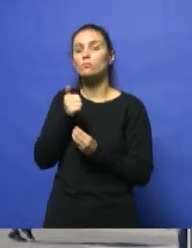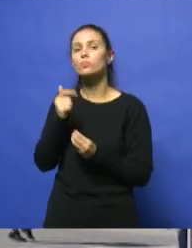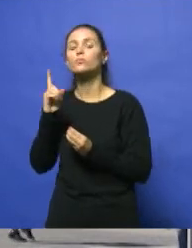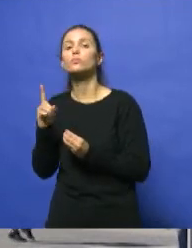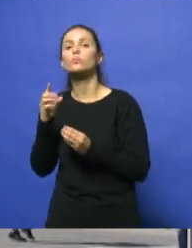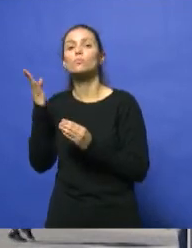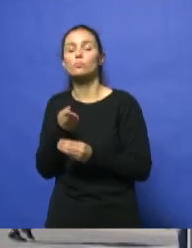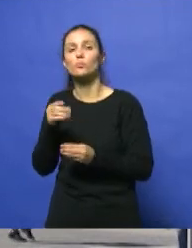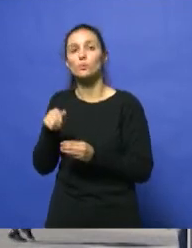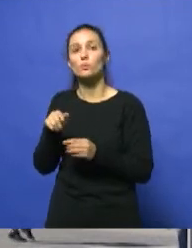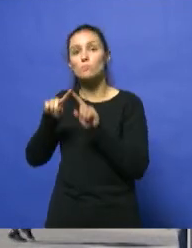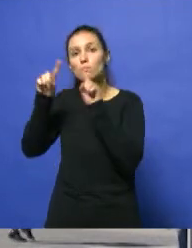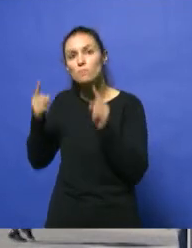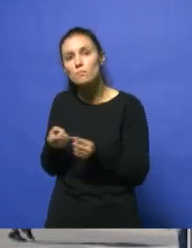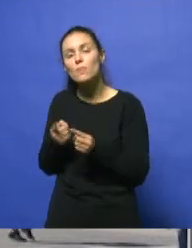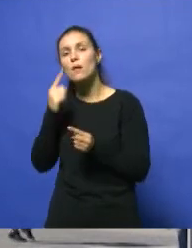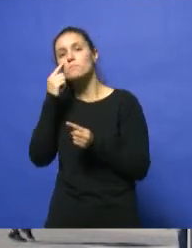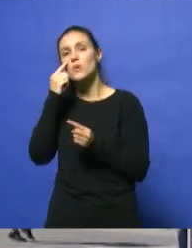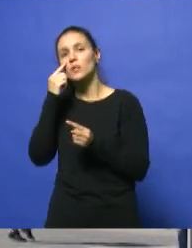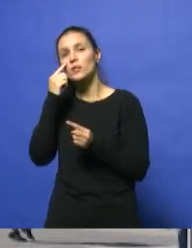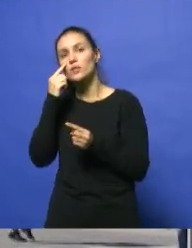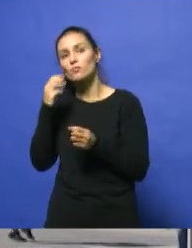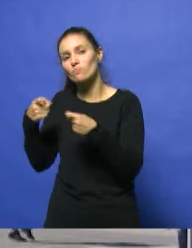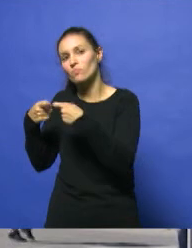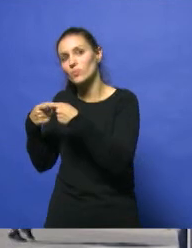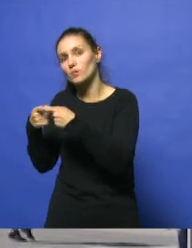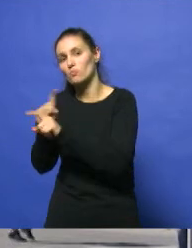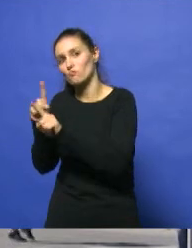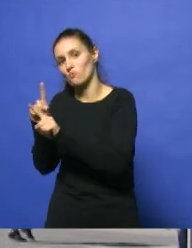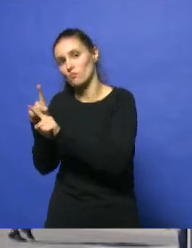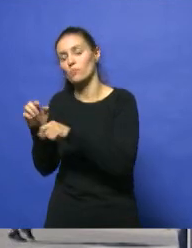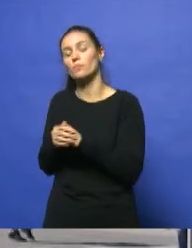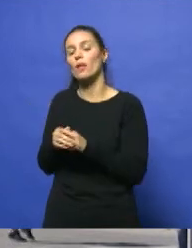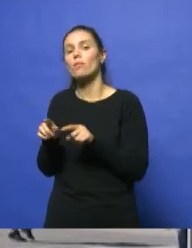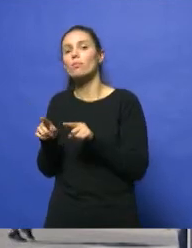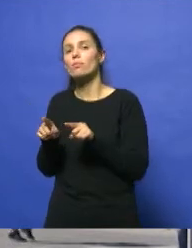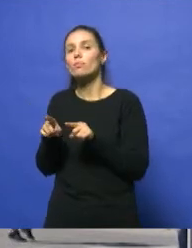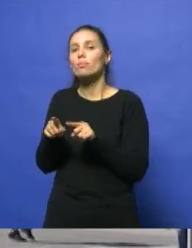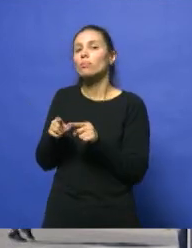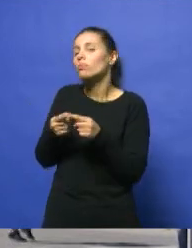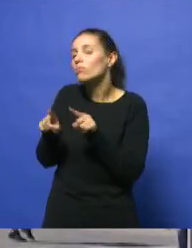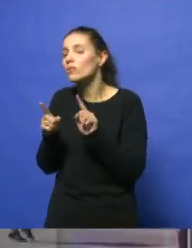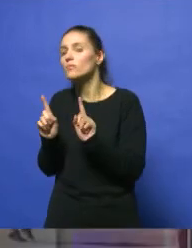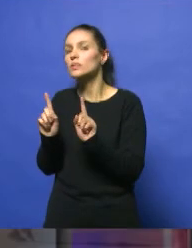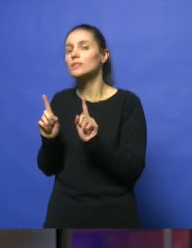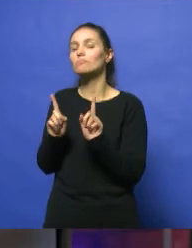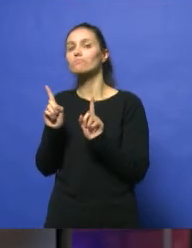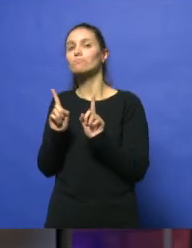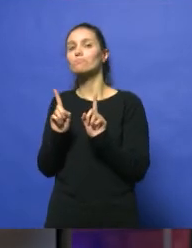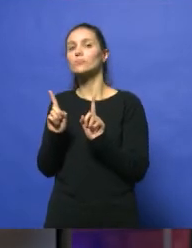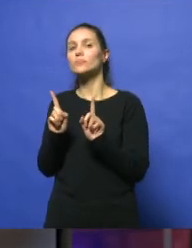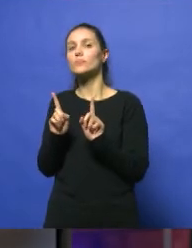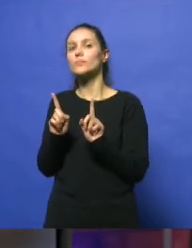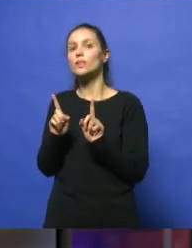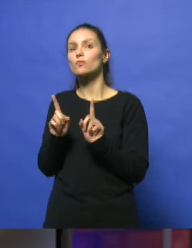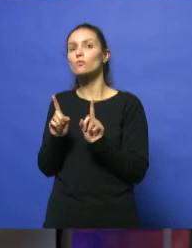parte del Ministerio, no del gremio, por parte del Ministerio. Quizás puede haber alguna diferencia, pero creo que cabe señalar que el